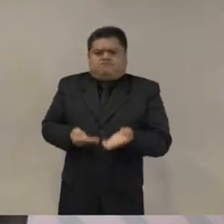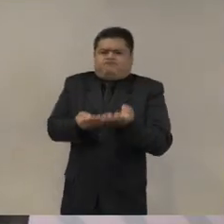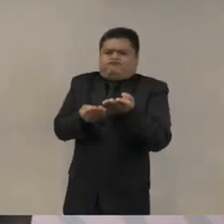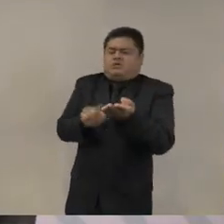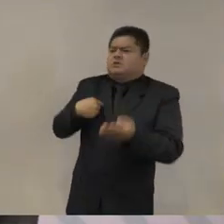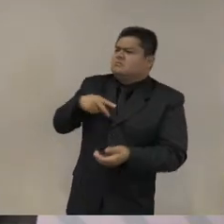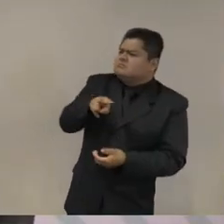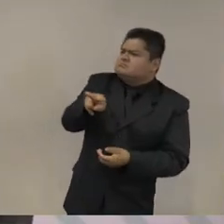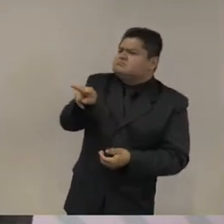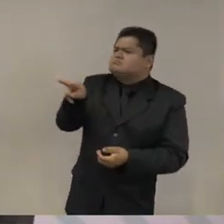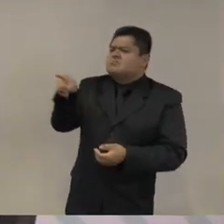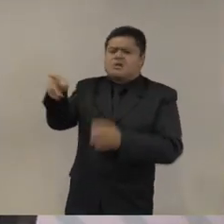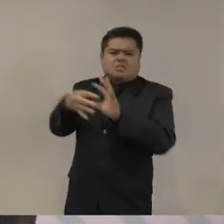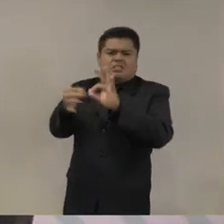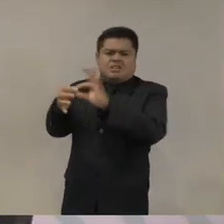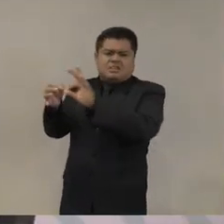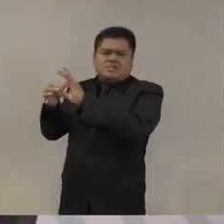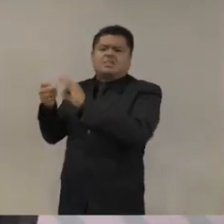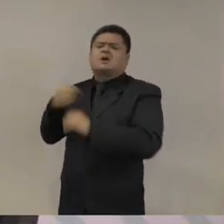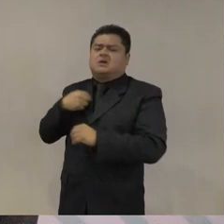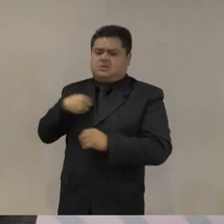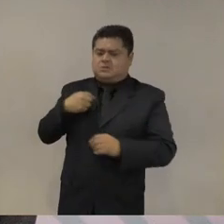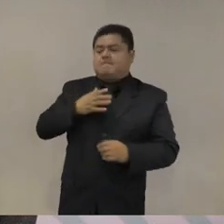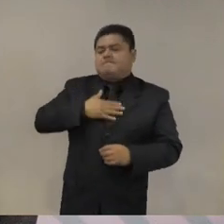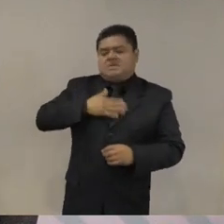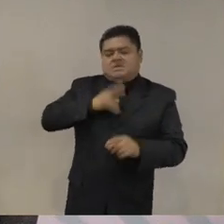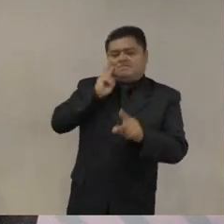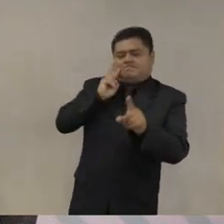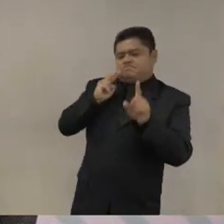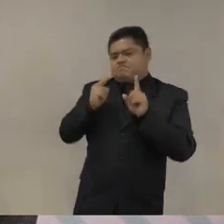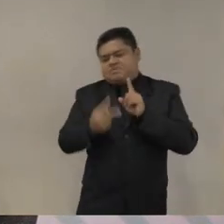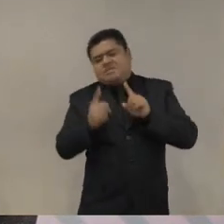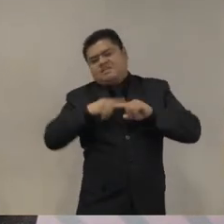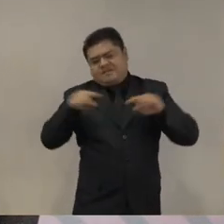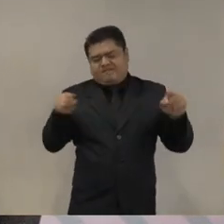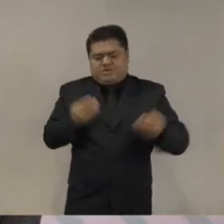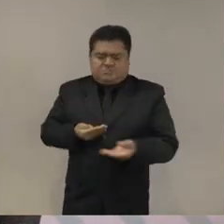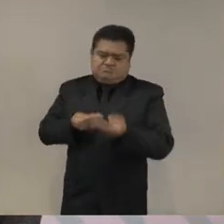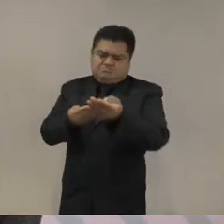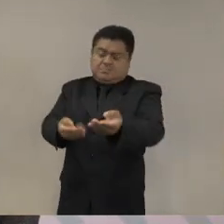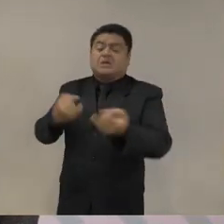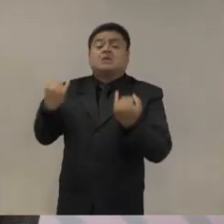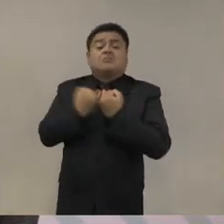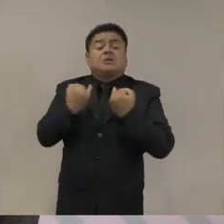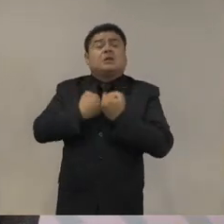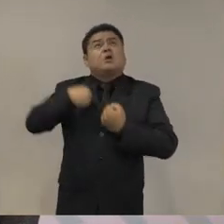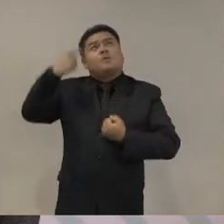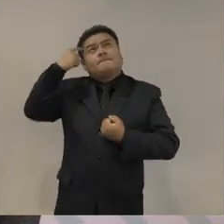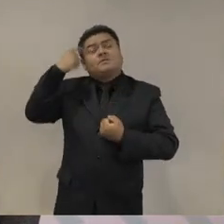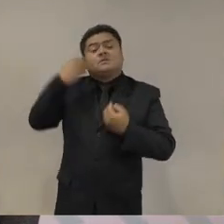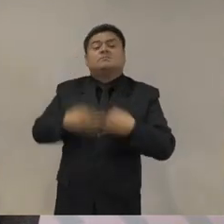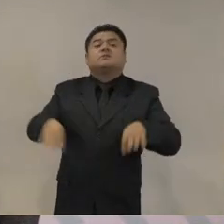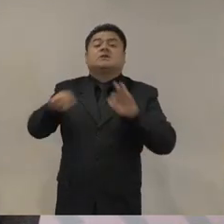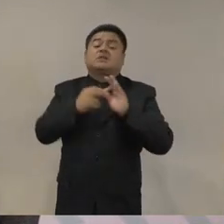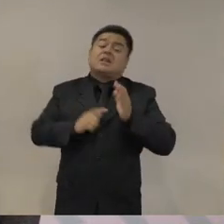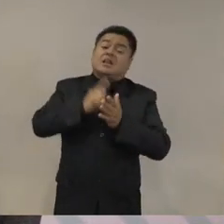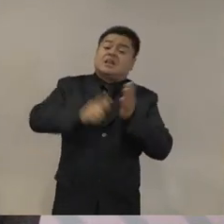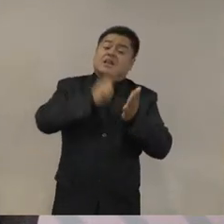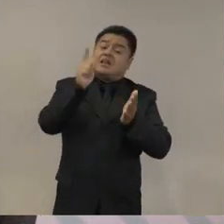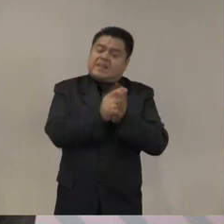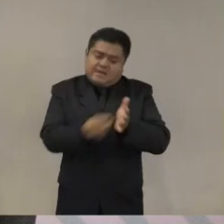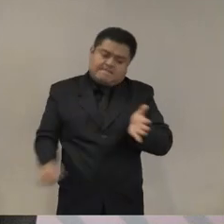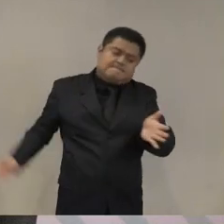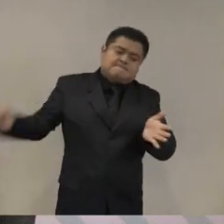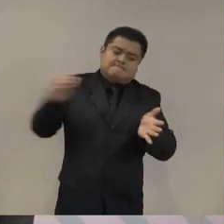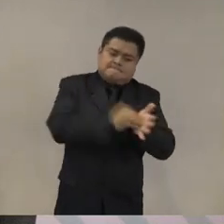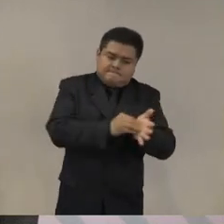aquí creemos obviamente que se tiene que generar el marco jurídico que aloje la figura del auditor policial externo y